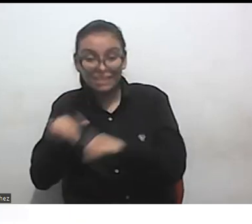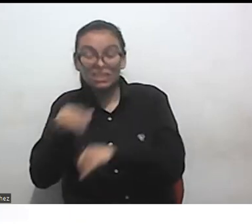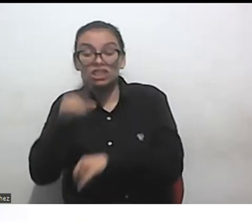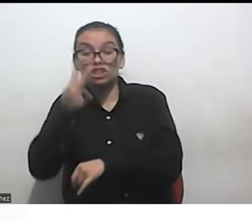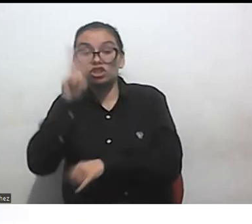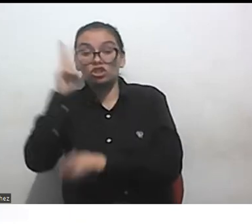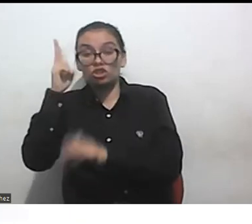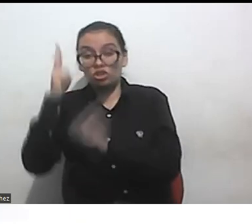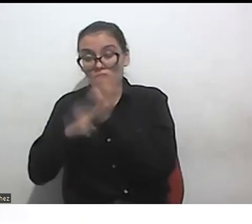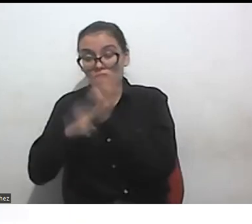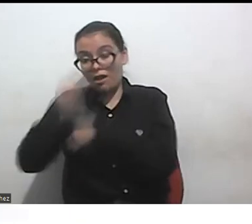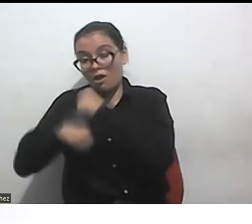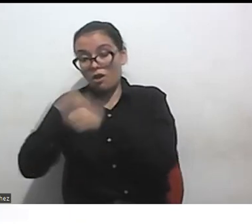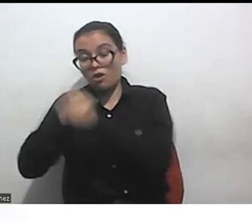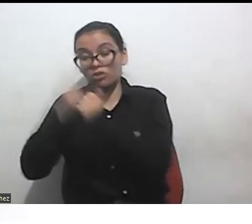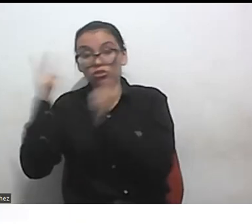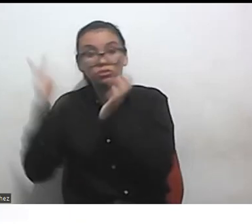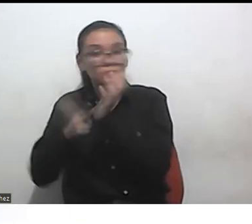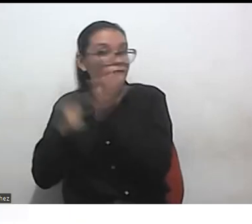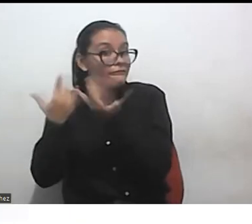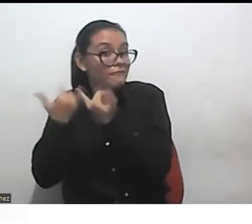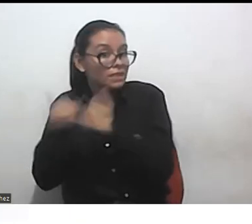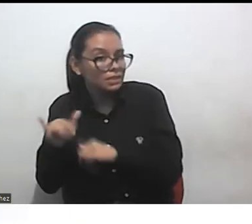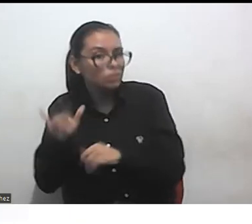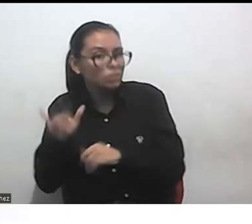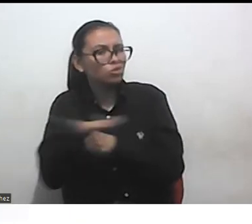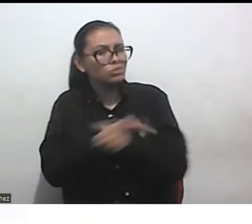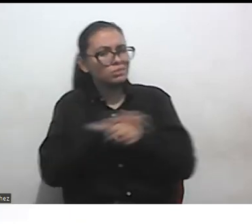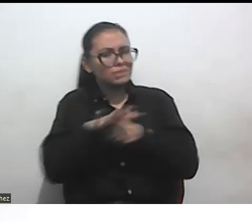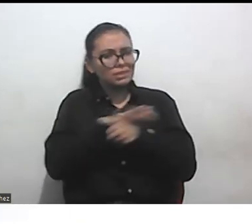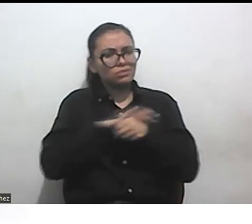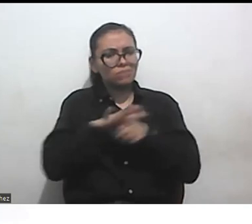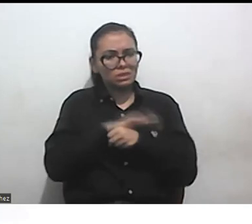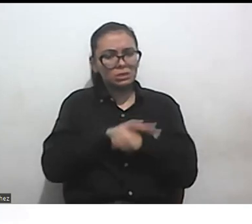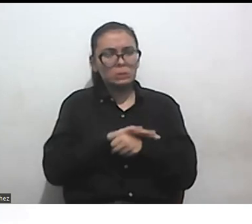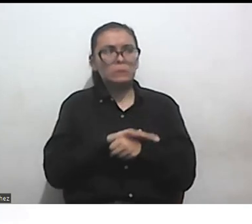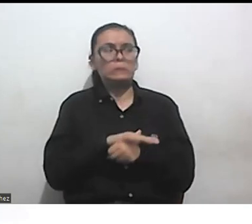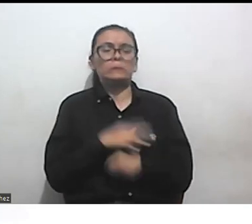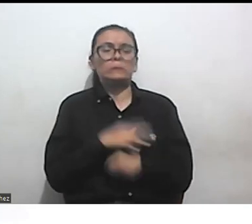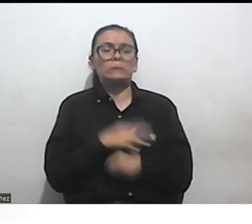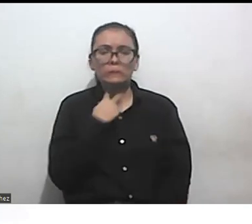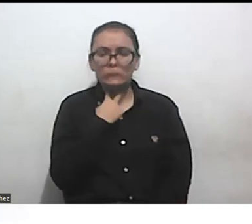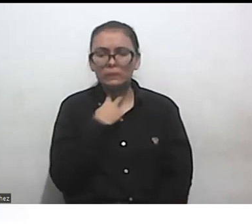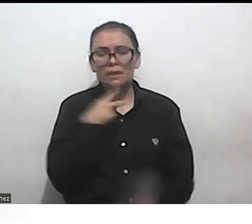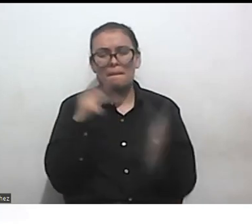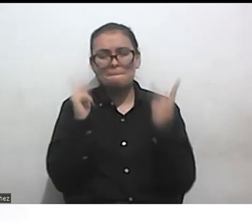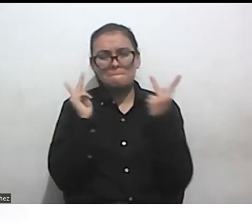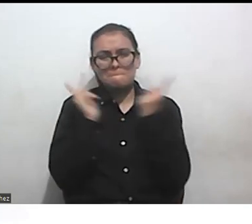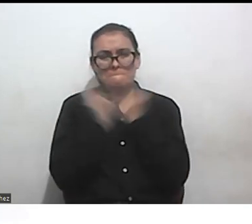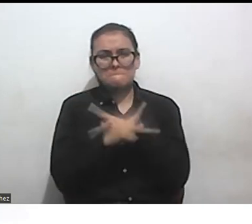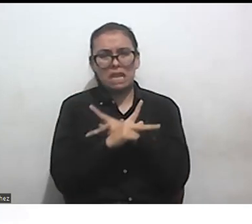fue un ámbito muy precario y muy violento